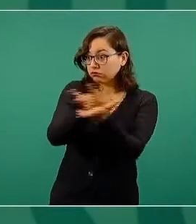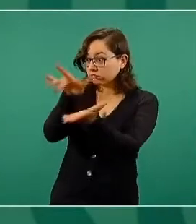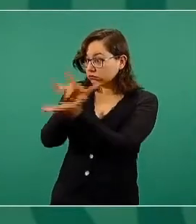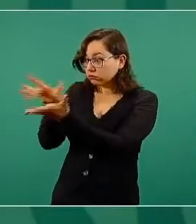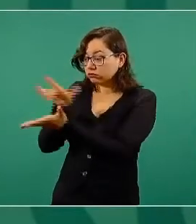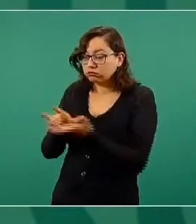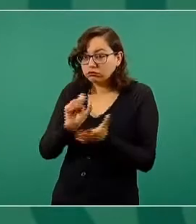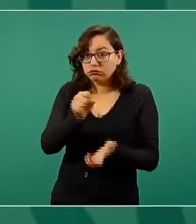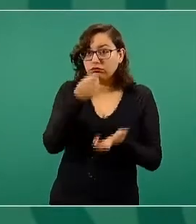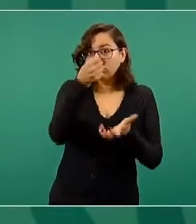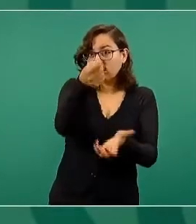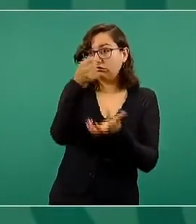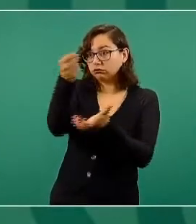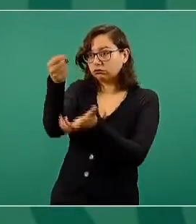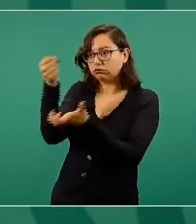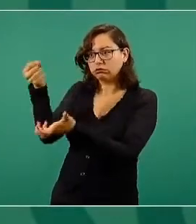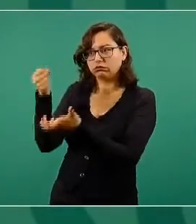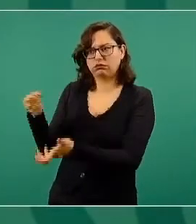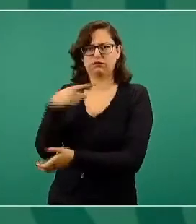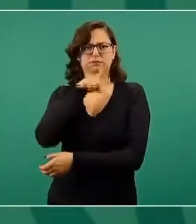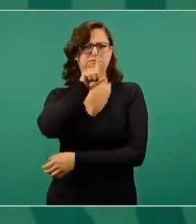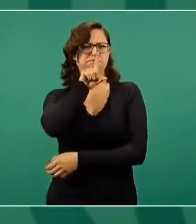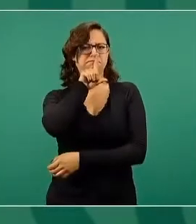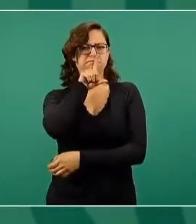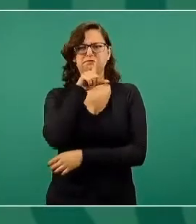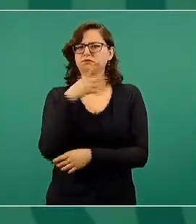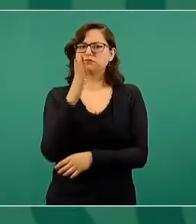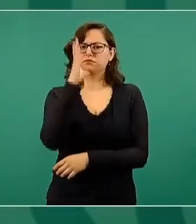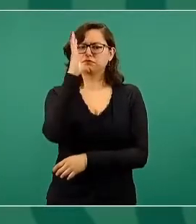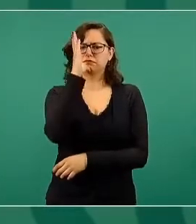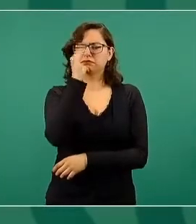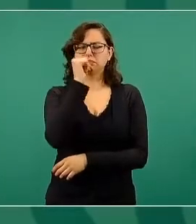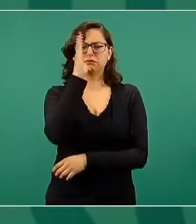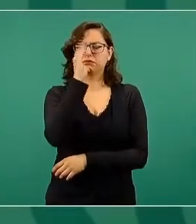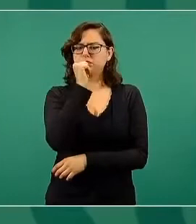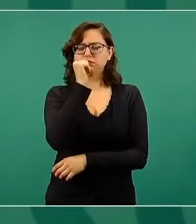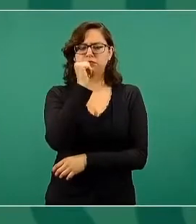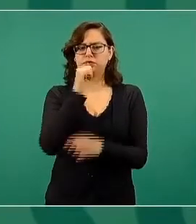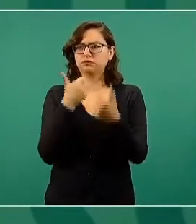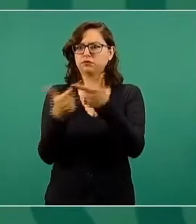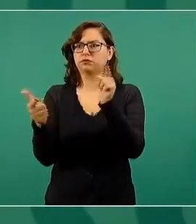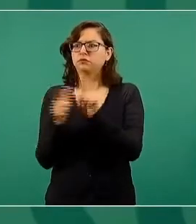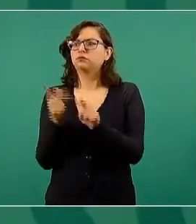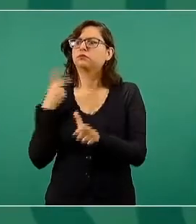a grupos políticos de otro país.